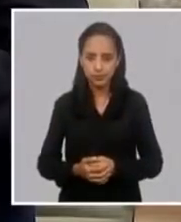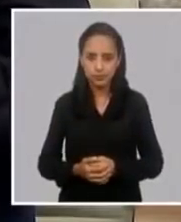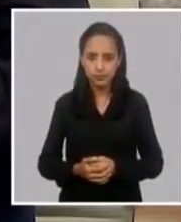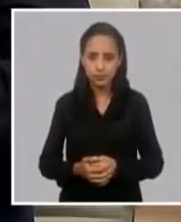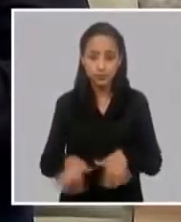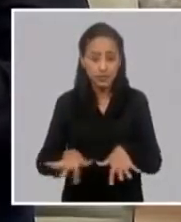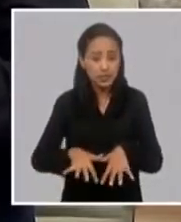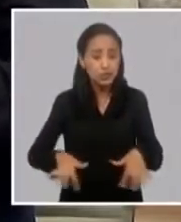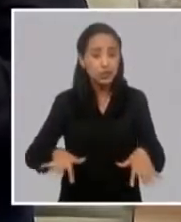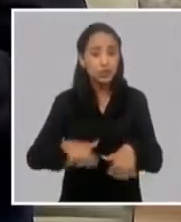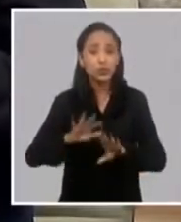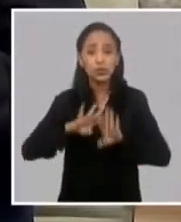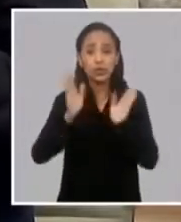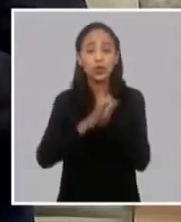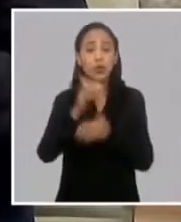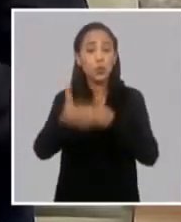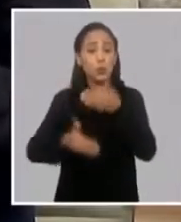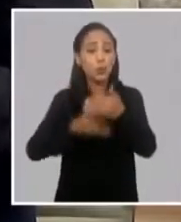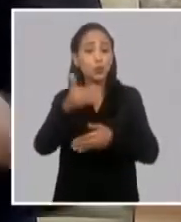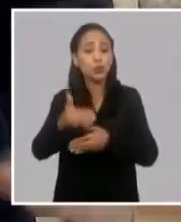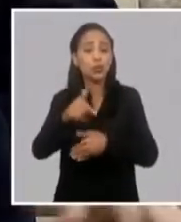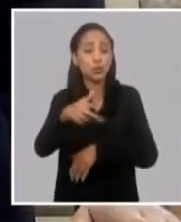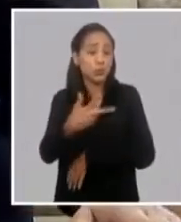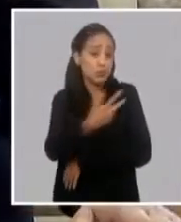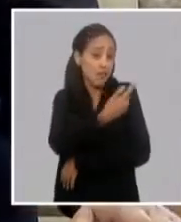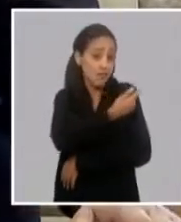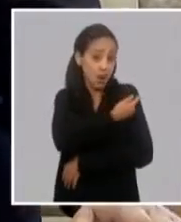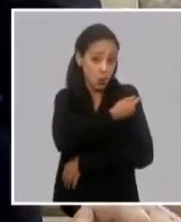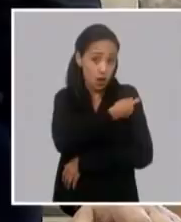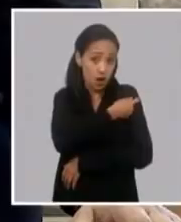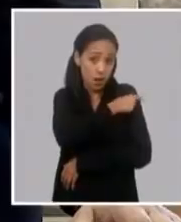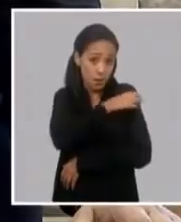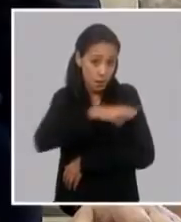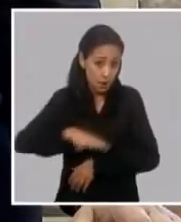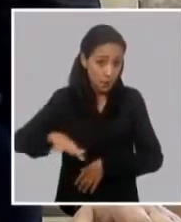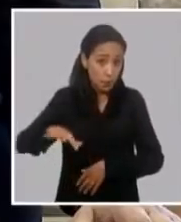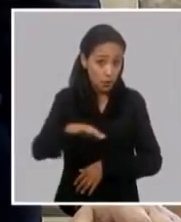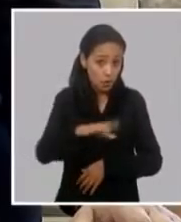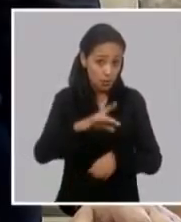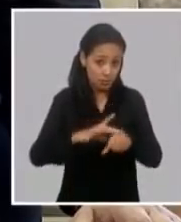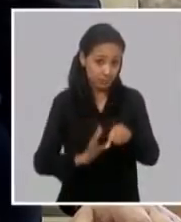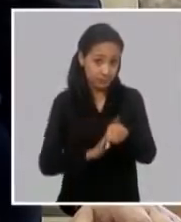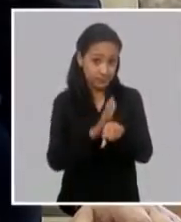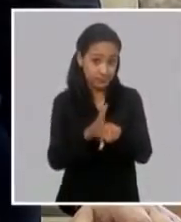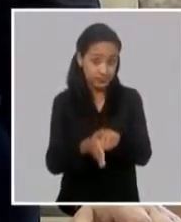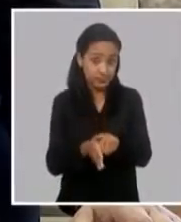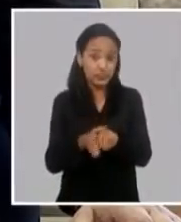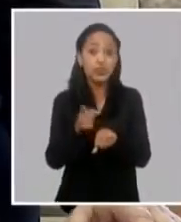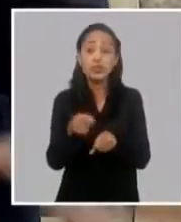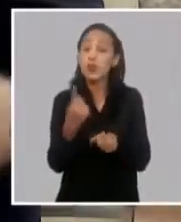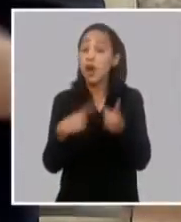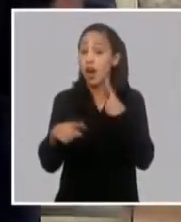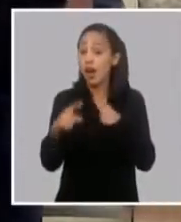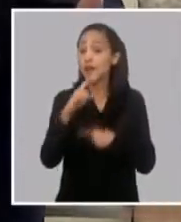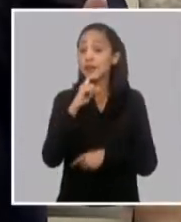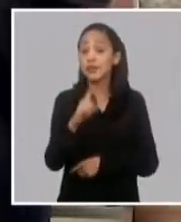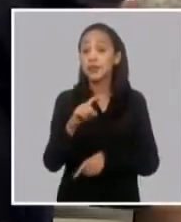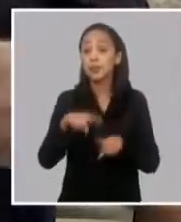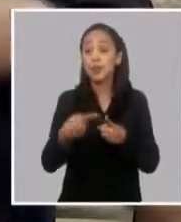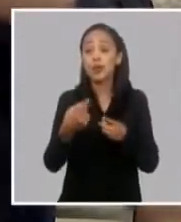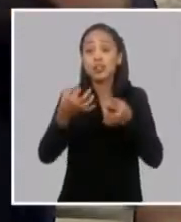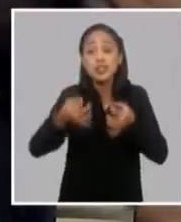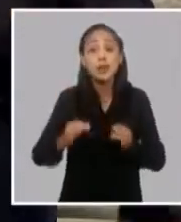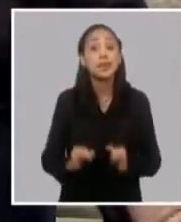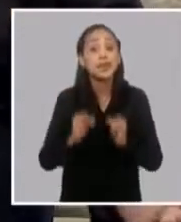proceso de la intervención sanitaria y la vacuna, lo cual constituye un reto para mí porque casi siempre esta